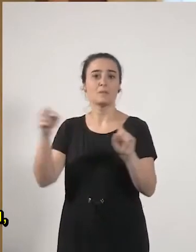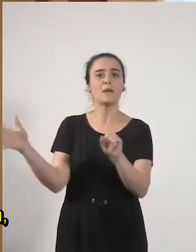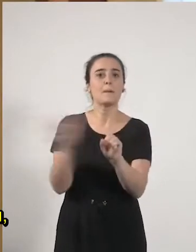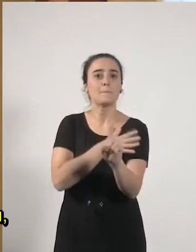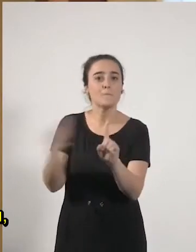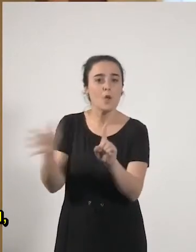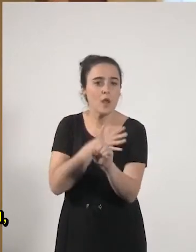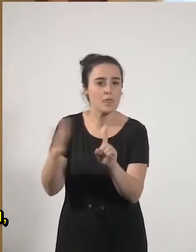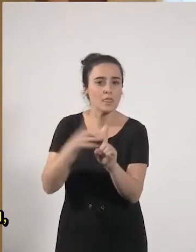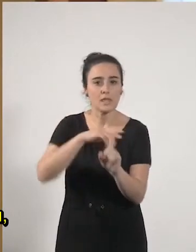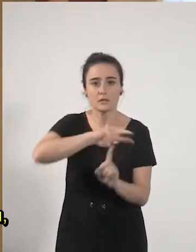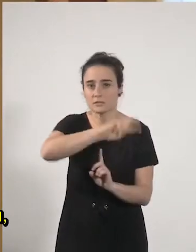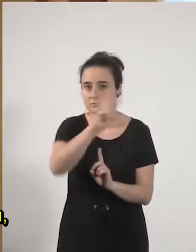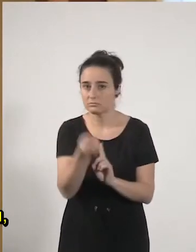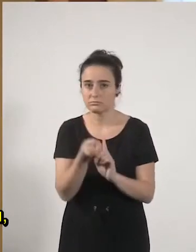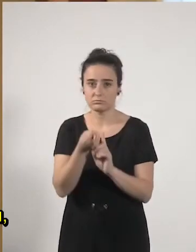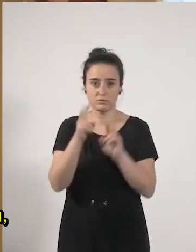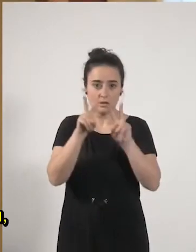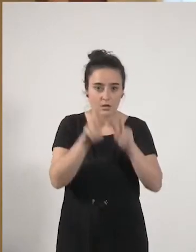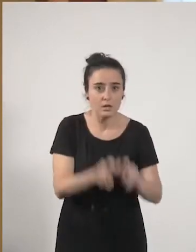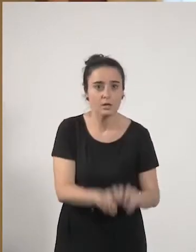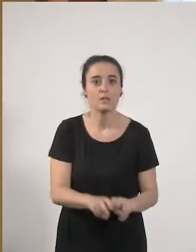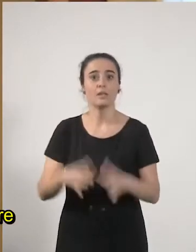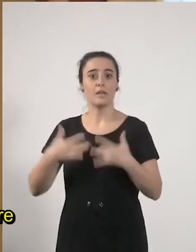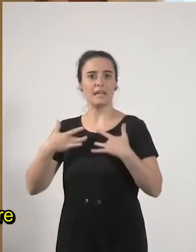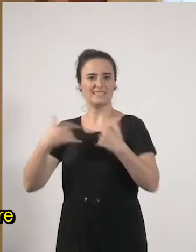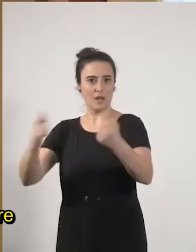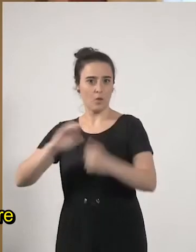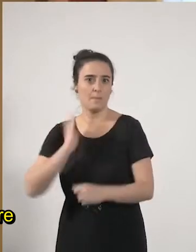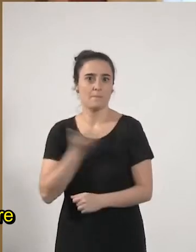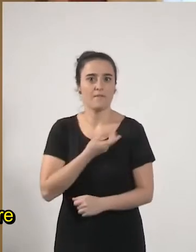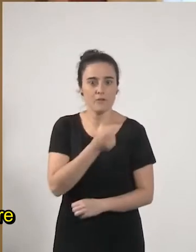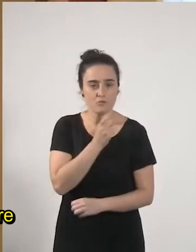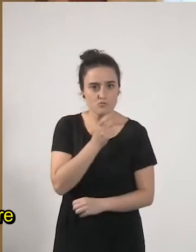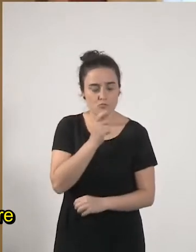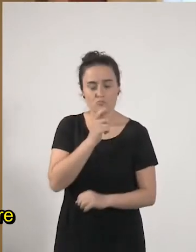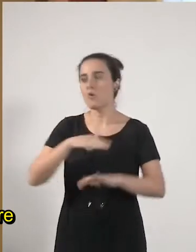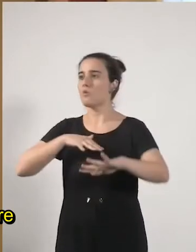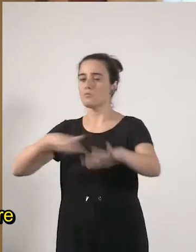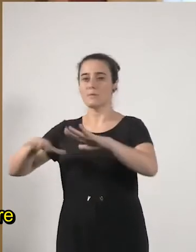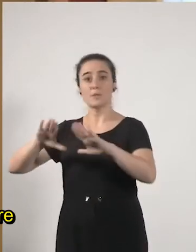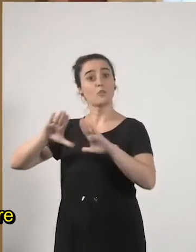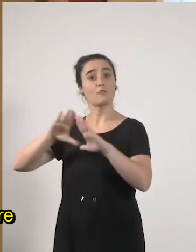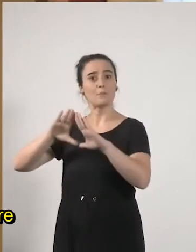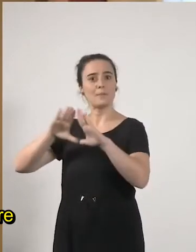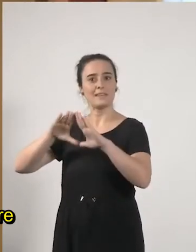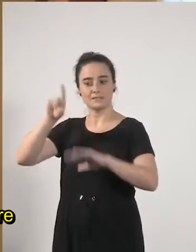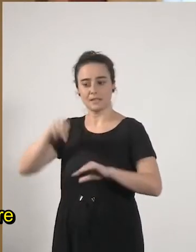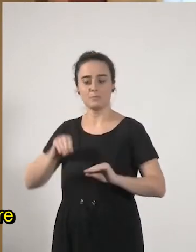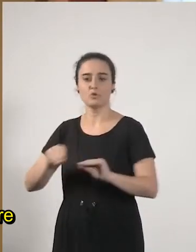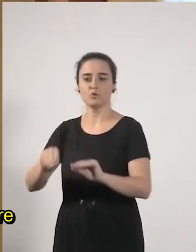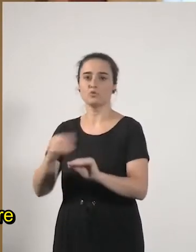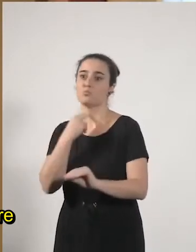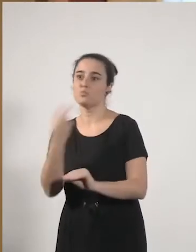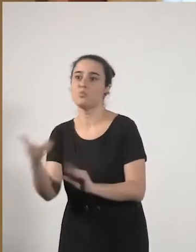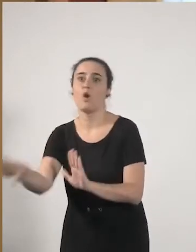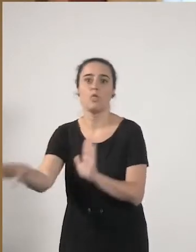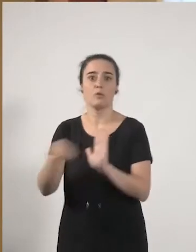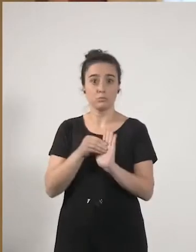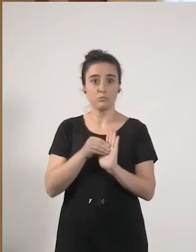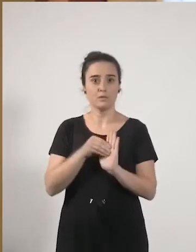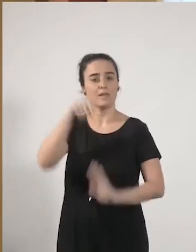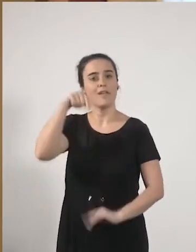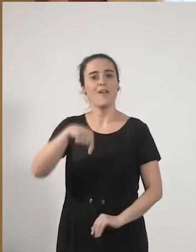astertu ditugu, osasun impactuak ere bai, movimendu feminista ere naocha ere yasodogu eta gaur,